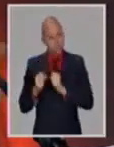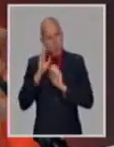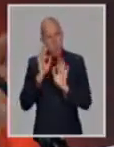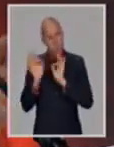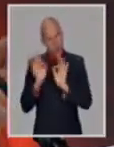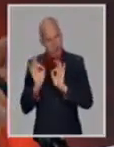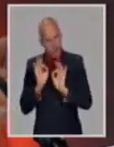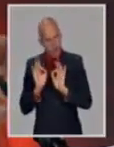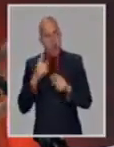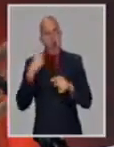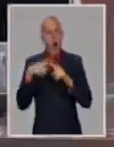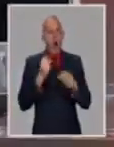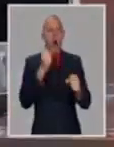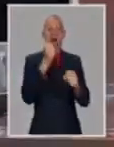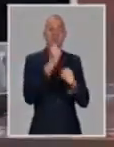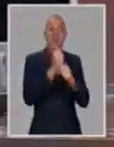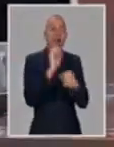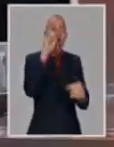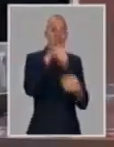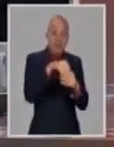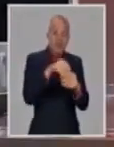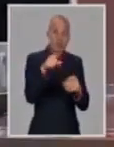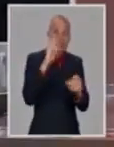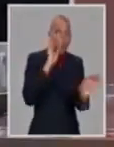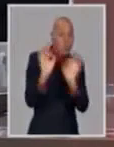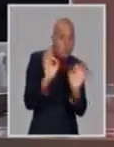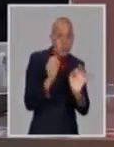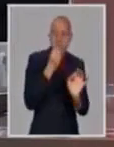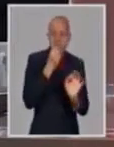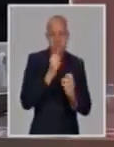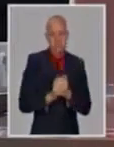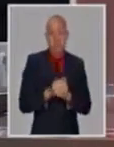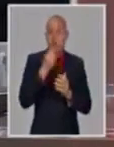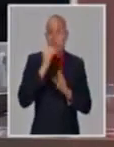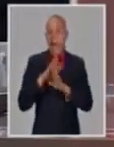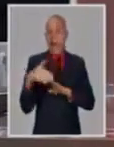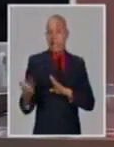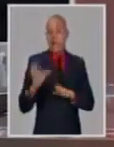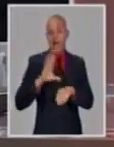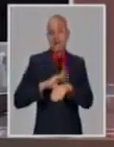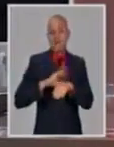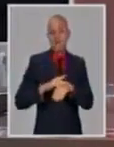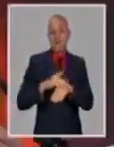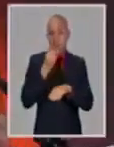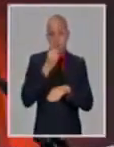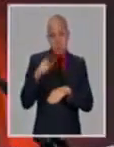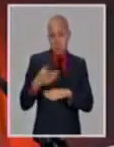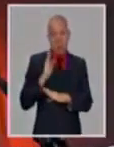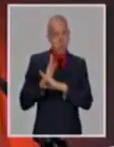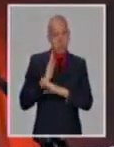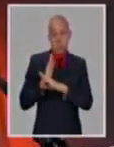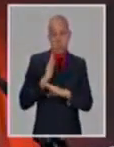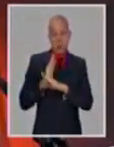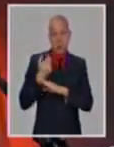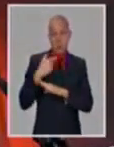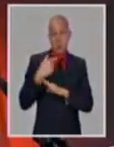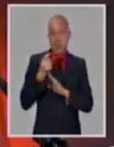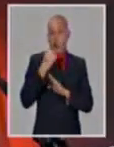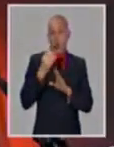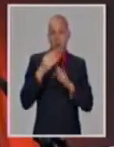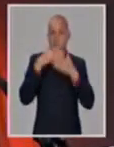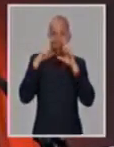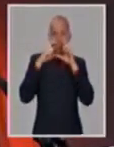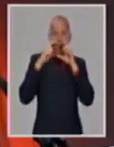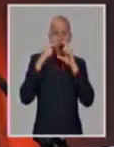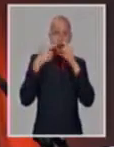no brinca. Y cualquiera de las cepas puede ser letal para personas que tienen comorbilidades. Y los fallecidos que realmente